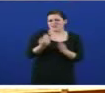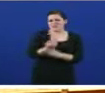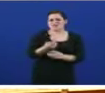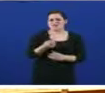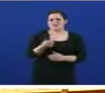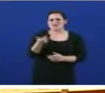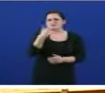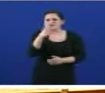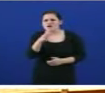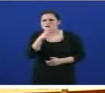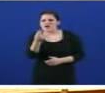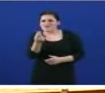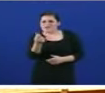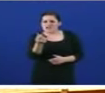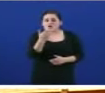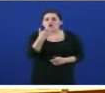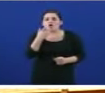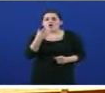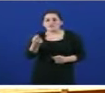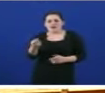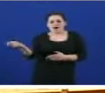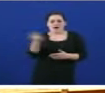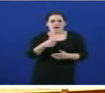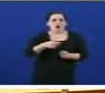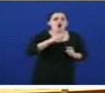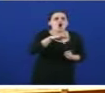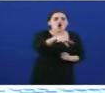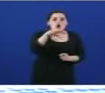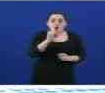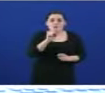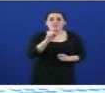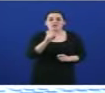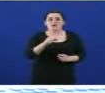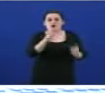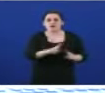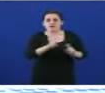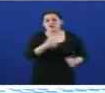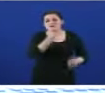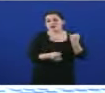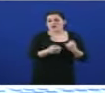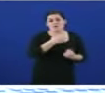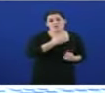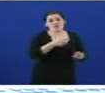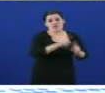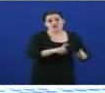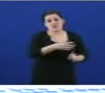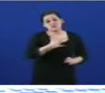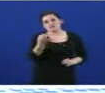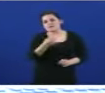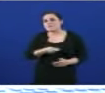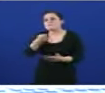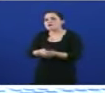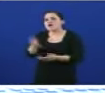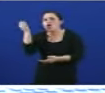teñen que dedicar o dinheiro destinado a compra de ordenadores para pagaren a luz e a calefacción. Deben ser cousas da austeridade.